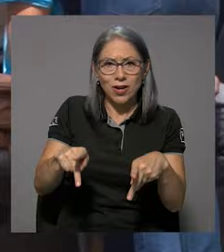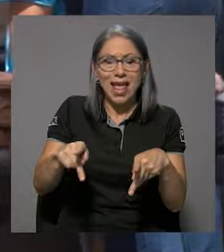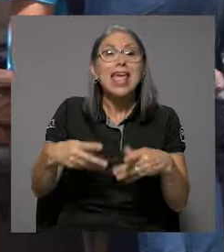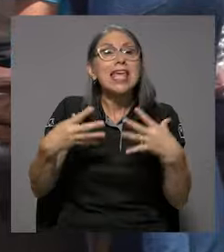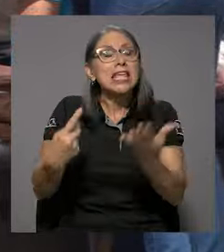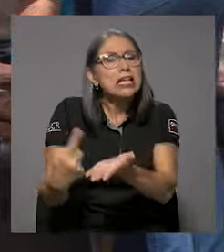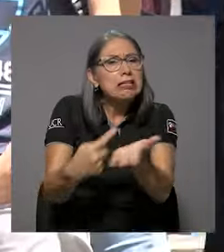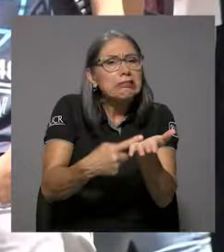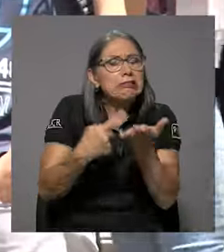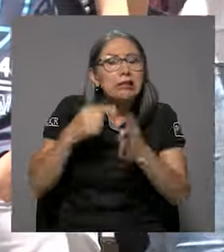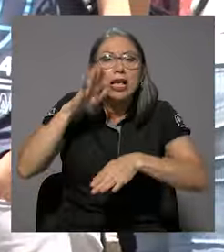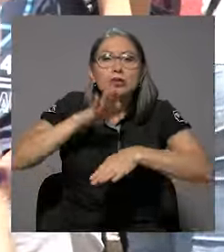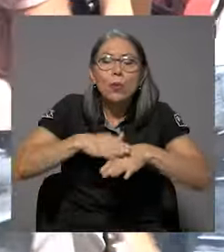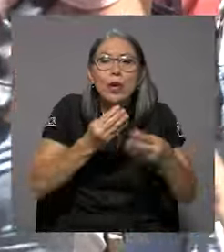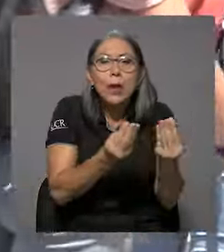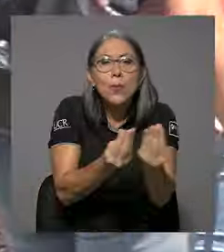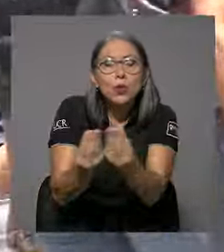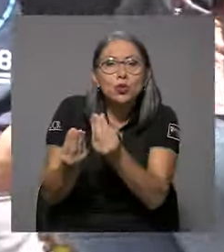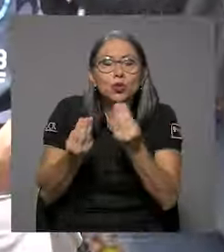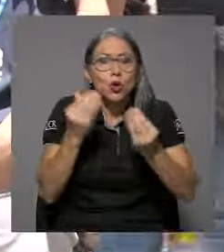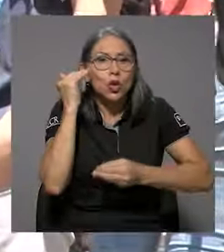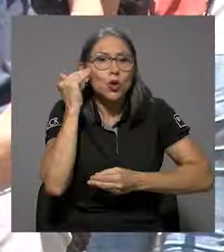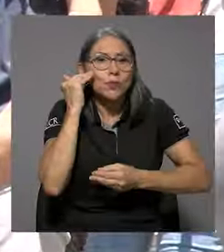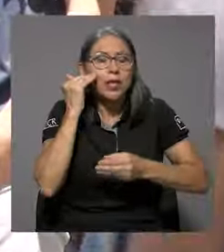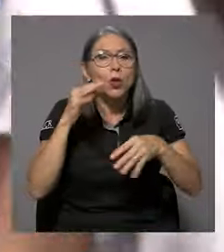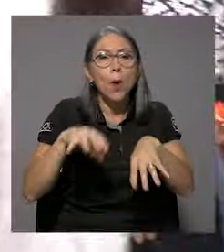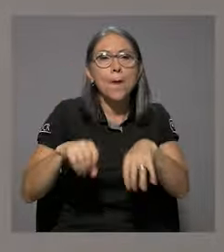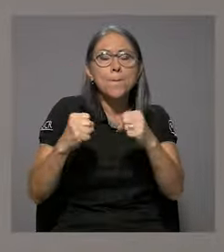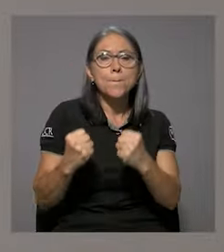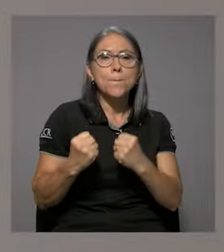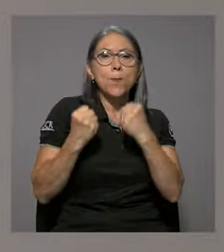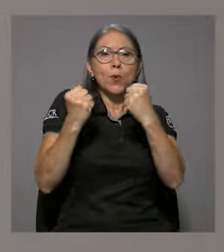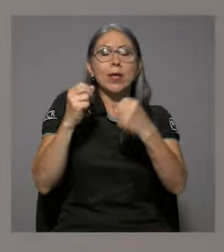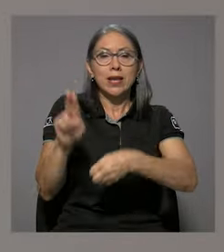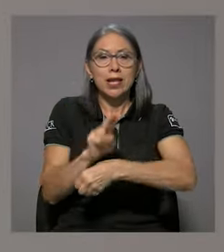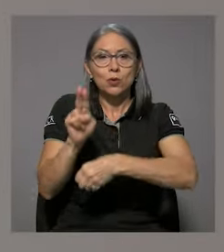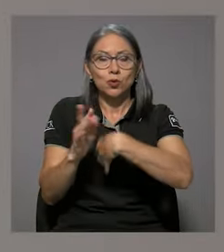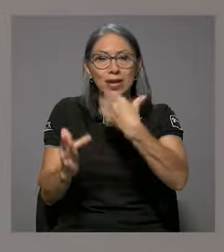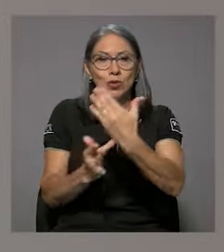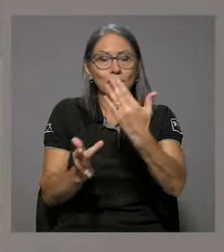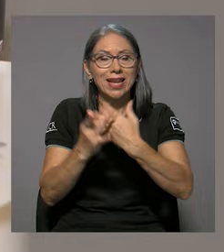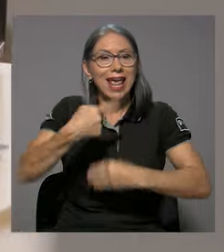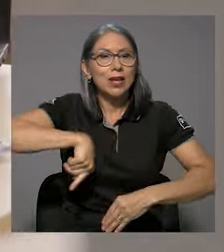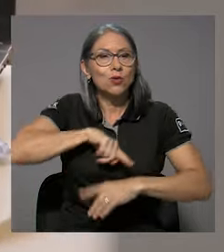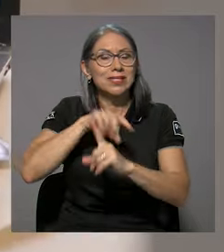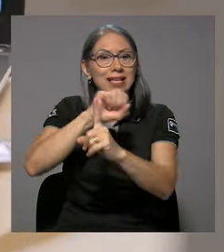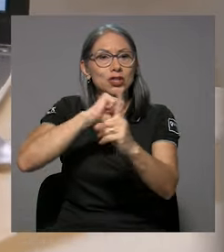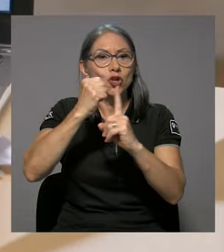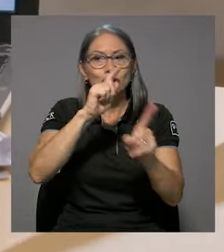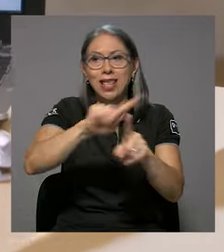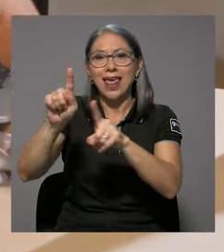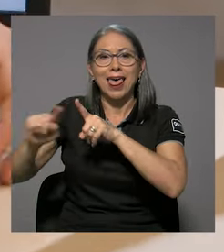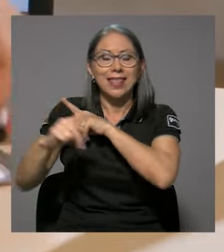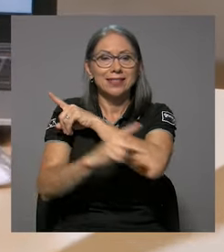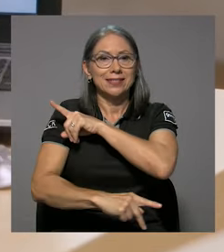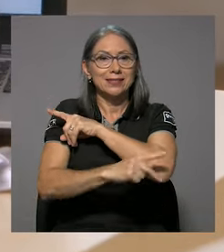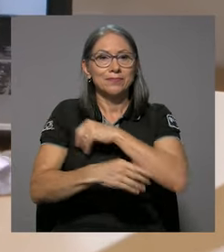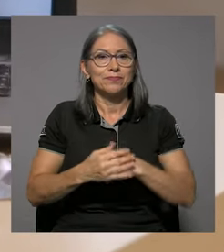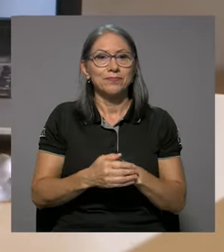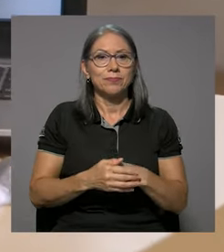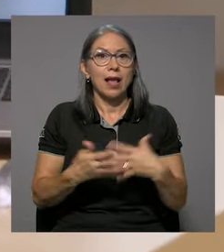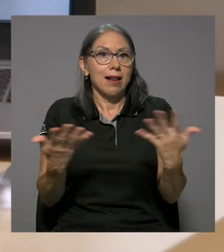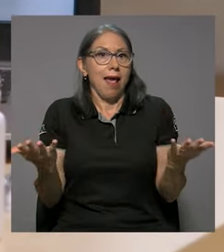perspectiva crítica sobre la producción del conocimiento, el poder y el uso de la tecnología en nuestras sociedades.